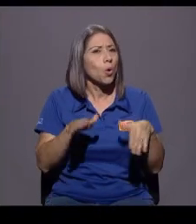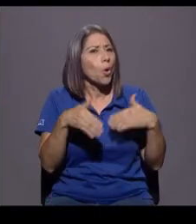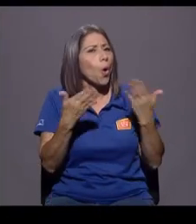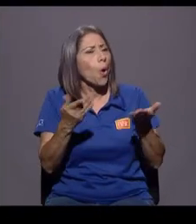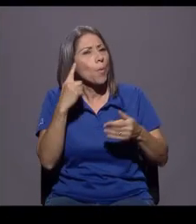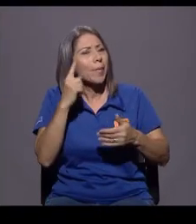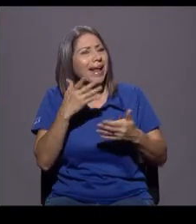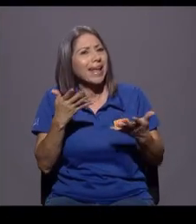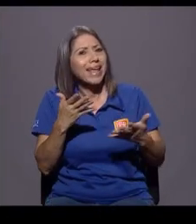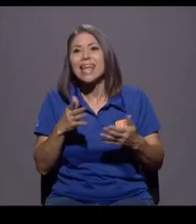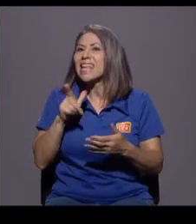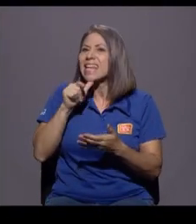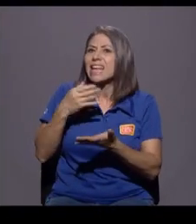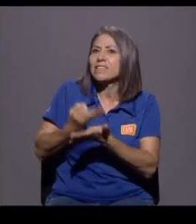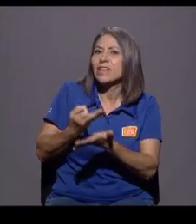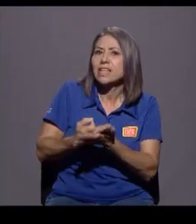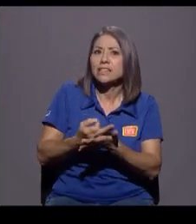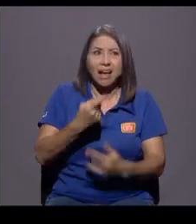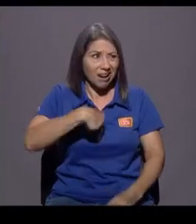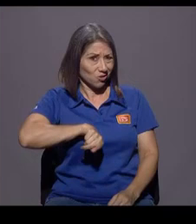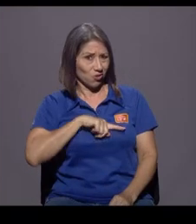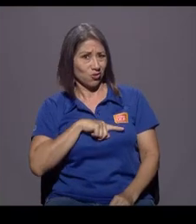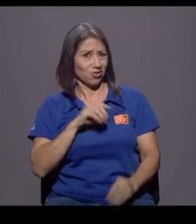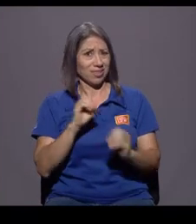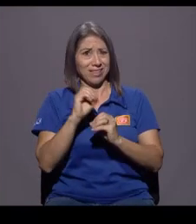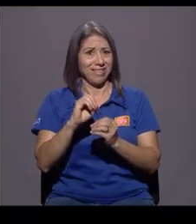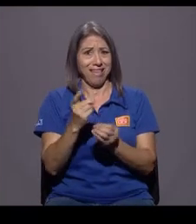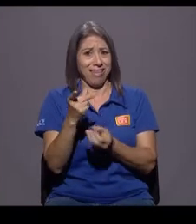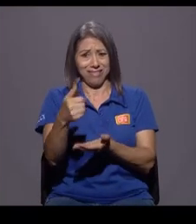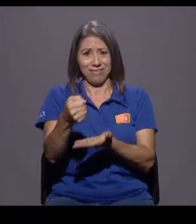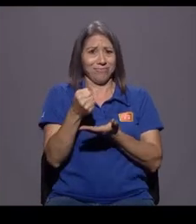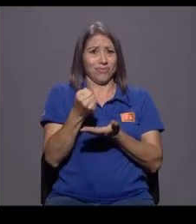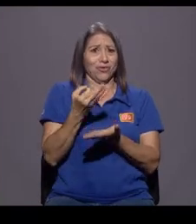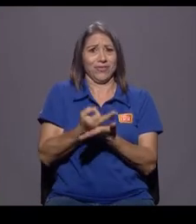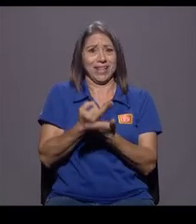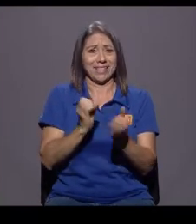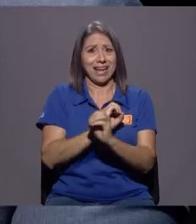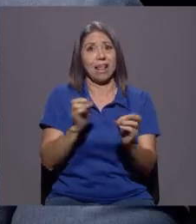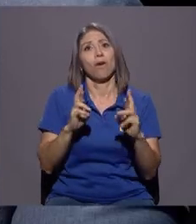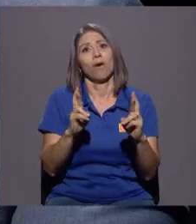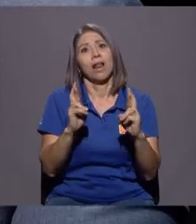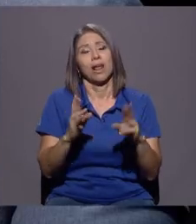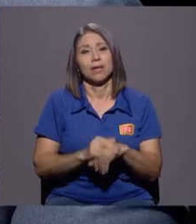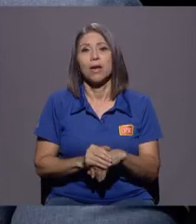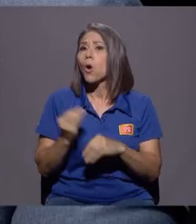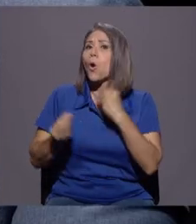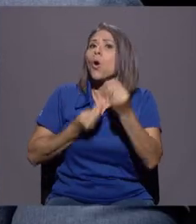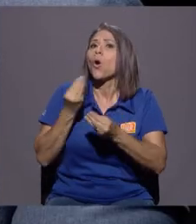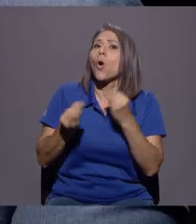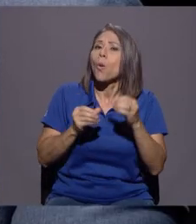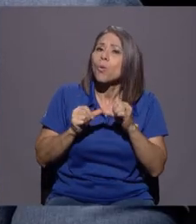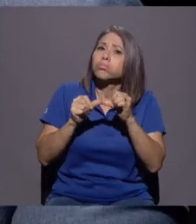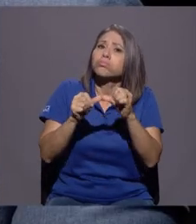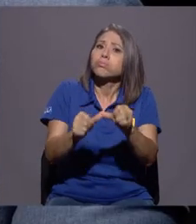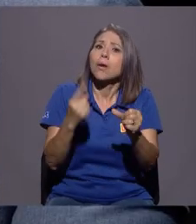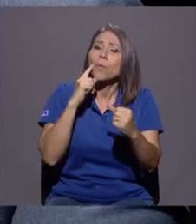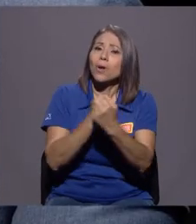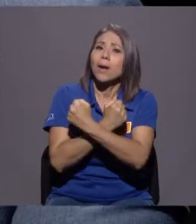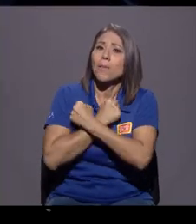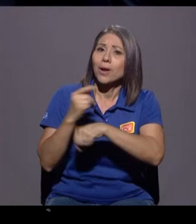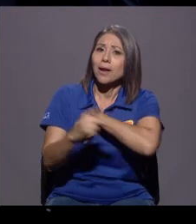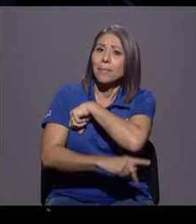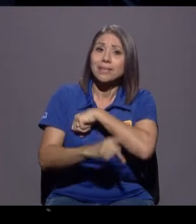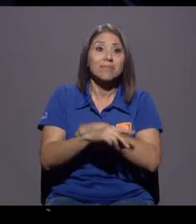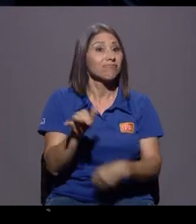financia? A nosotros, nadie nos financia nada, ojalá, sería excepcional tener un financiamiento externo. ¿Cómo se mantiene uno por amor a la patria? Así tal cual.